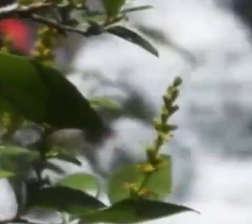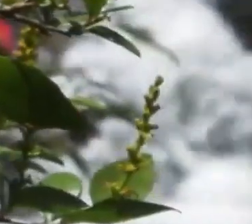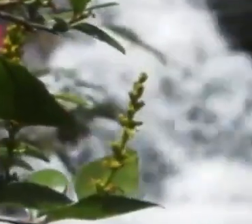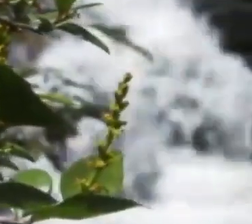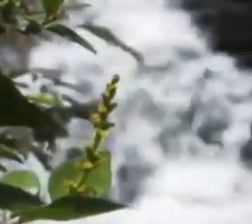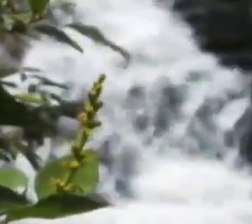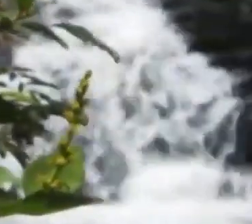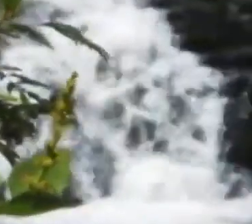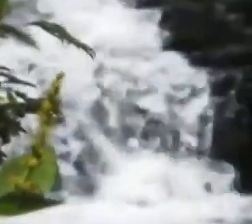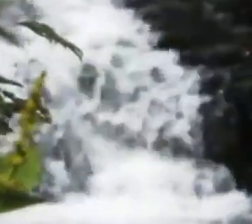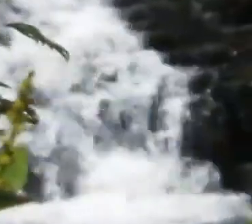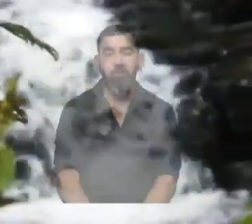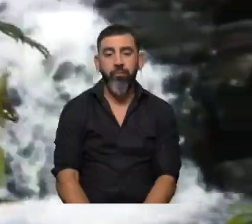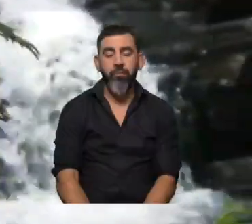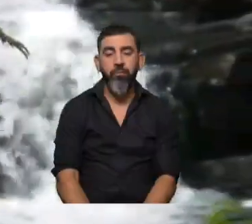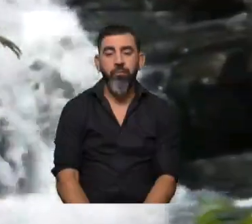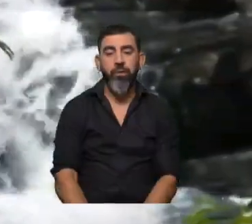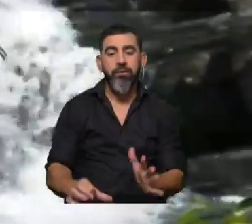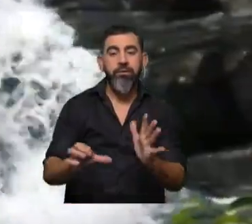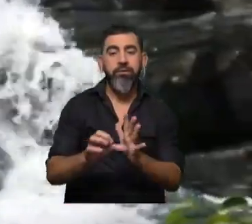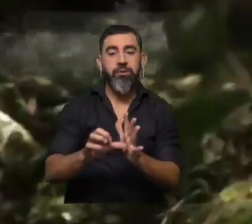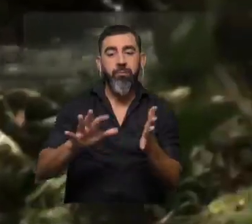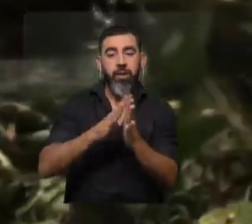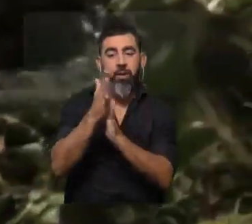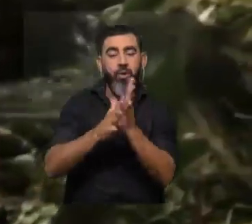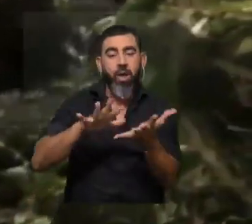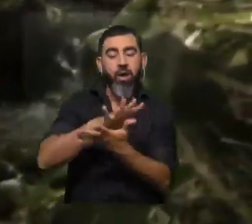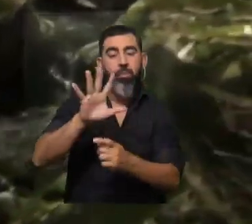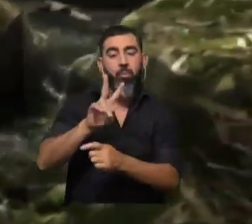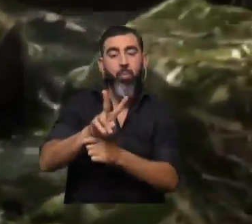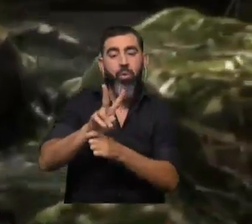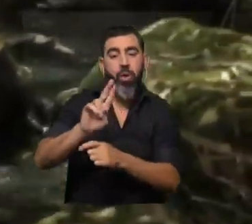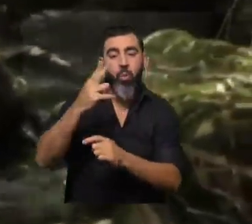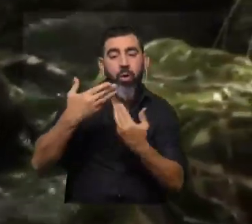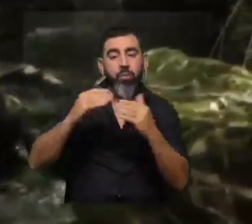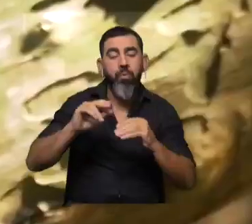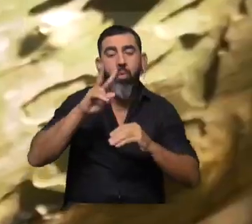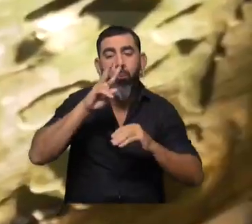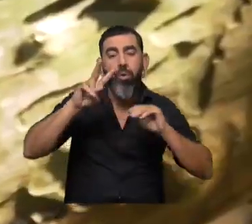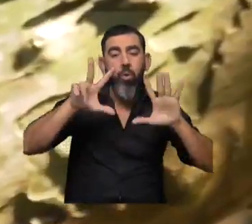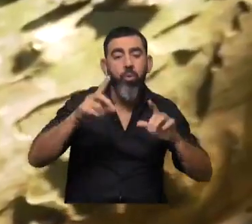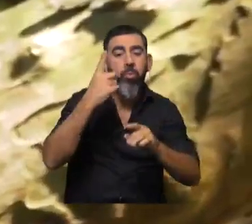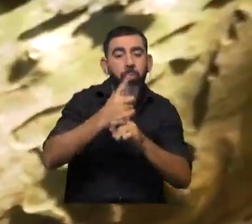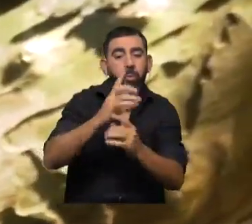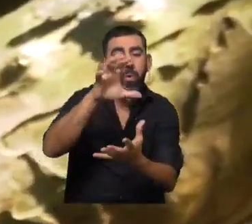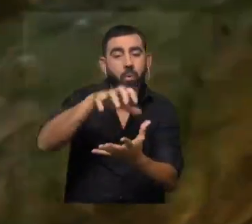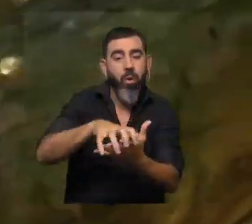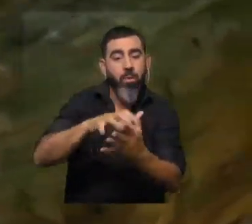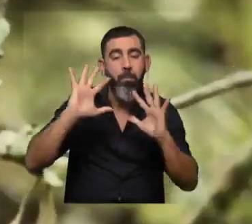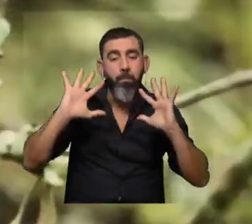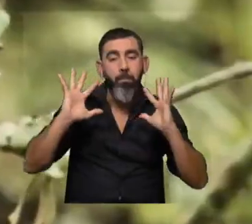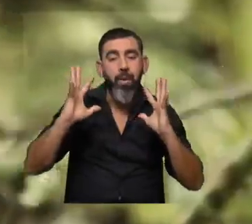El Sistema Nacional de Áreas Protegidas de Uruguay se inaugura en 2008 con el ingreso de su primer área, el Paisaje